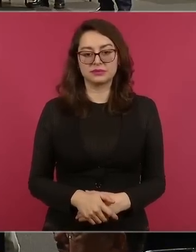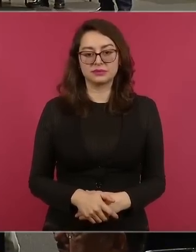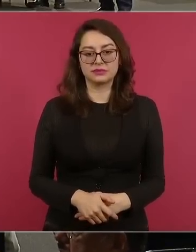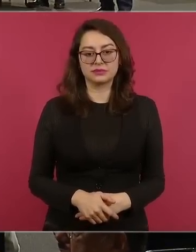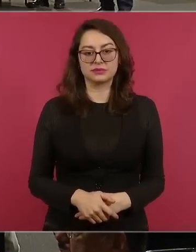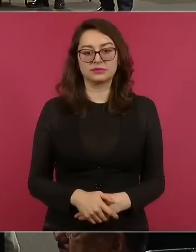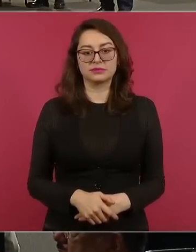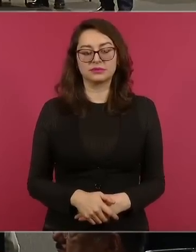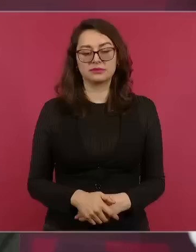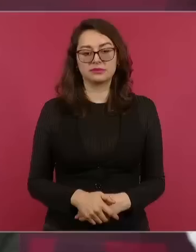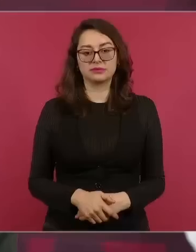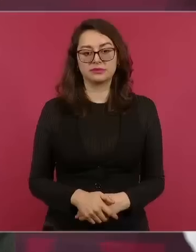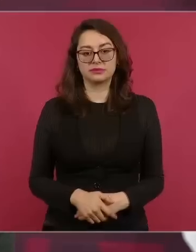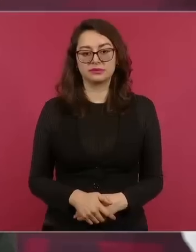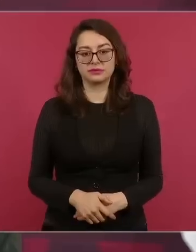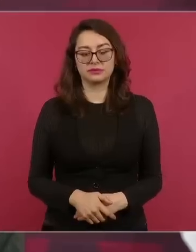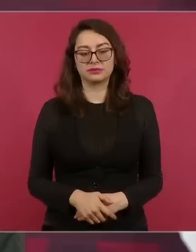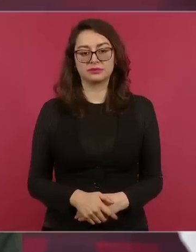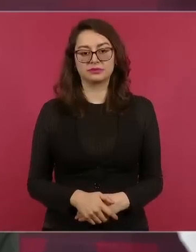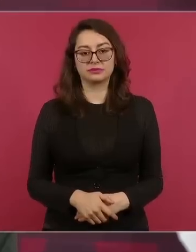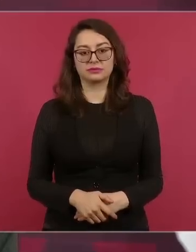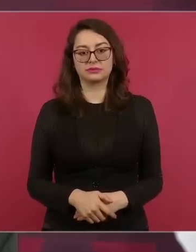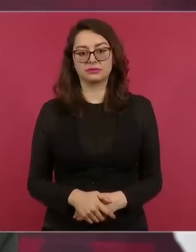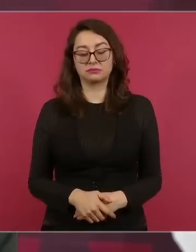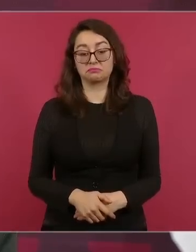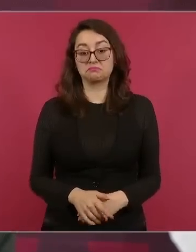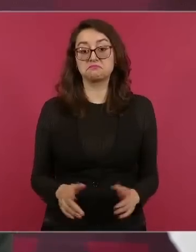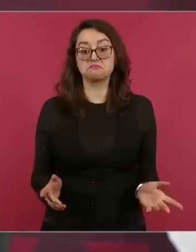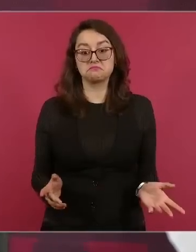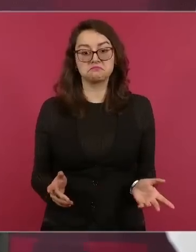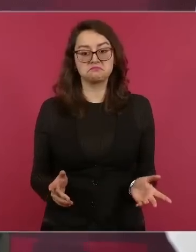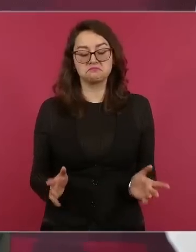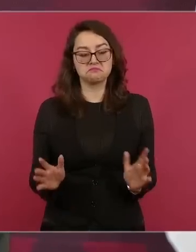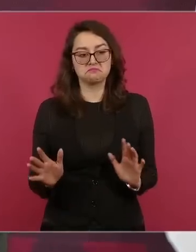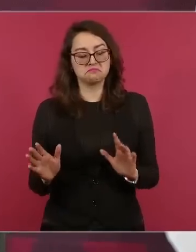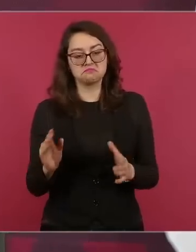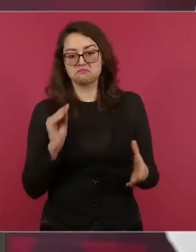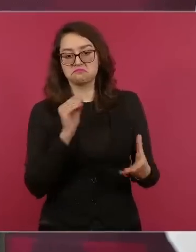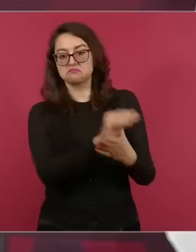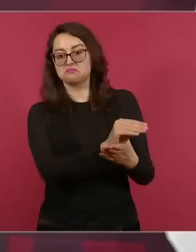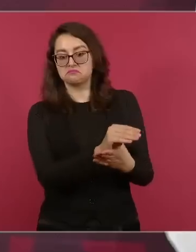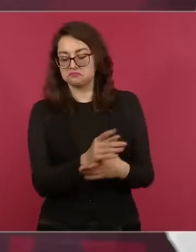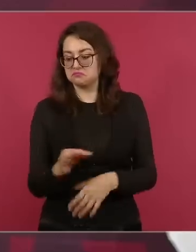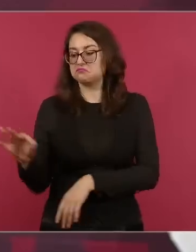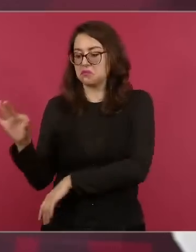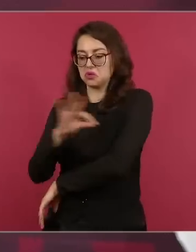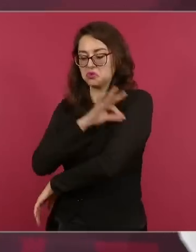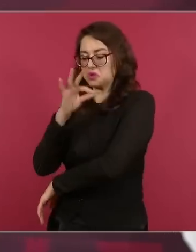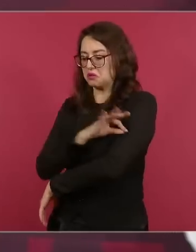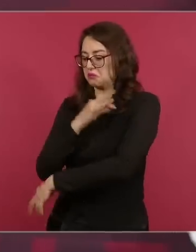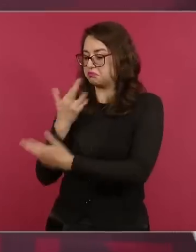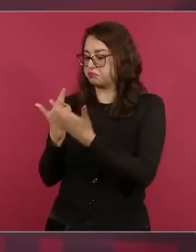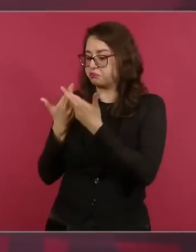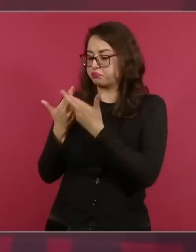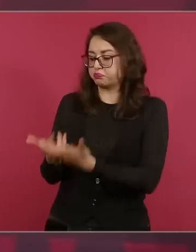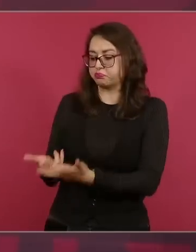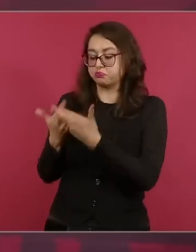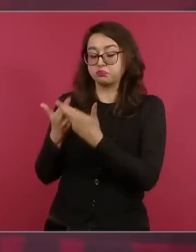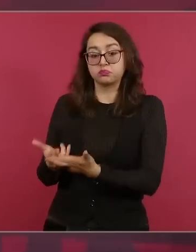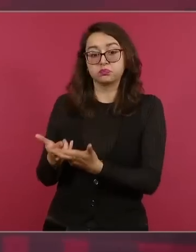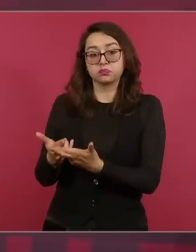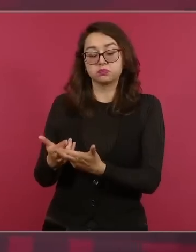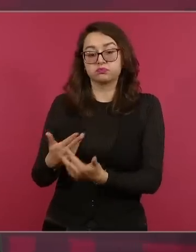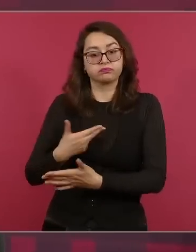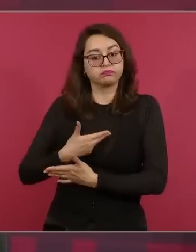Bueno, pero ya están garantizadas todas las vacunas para el pueblo, sin pago,